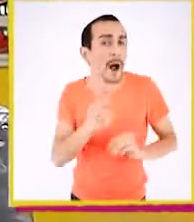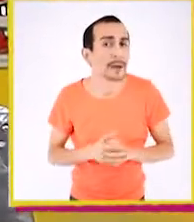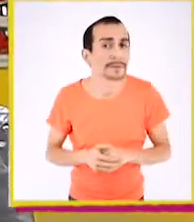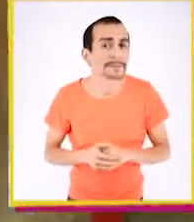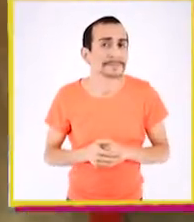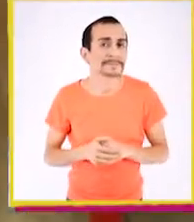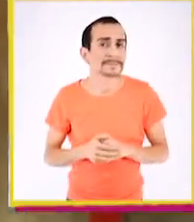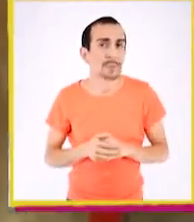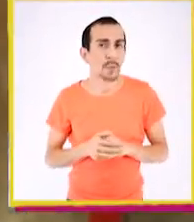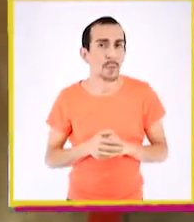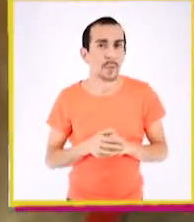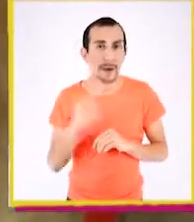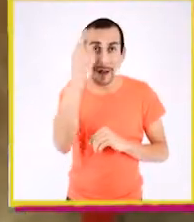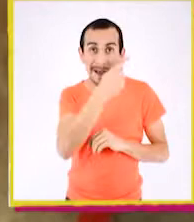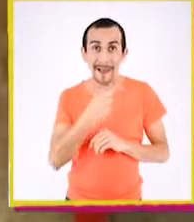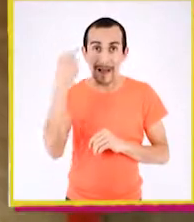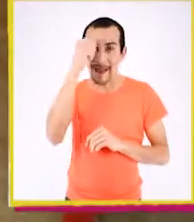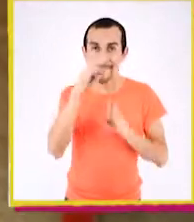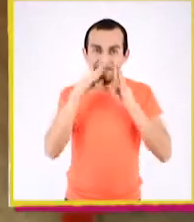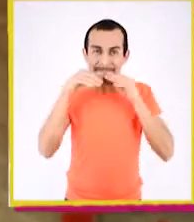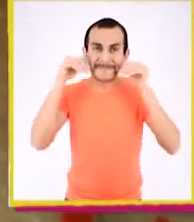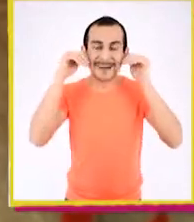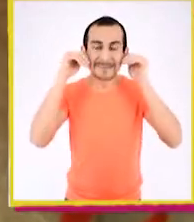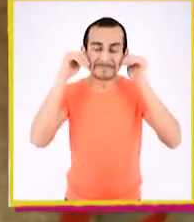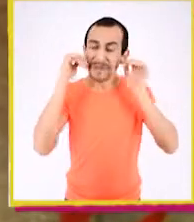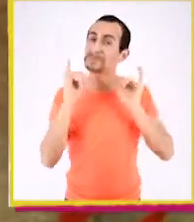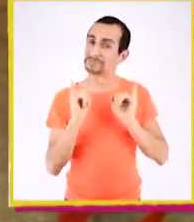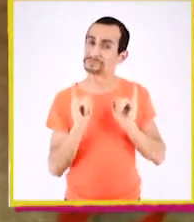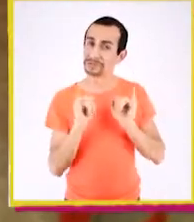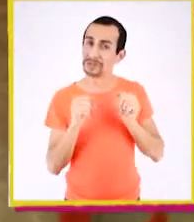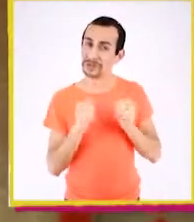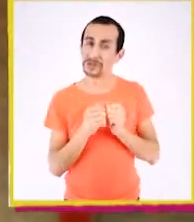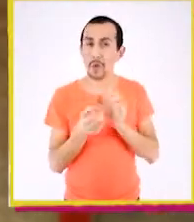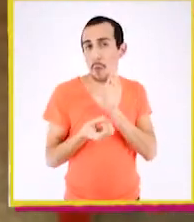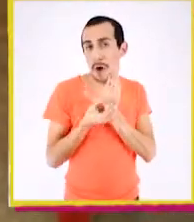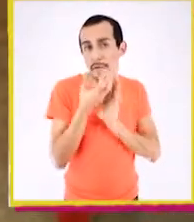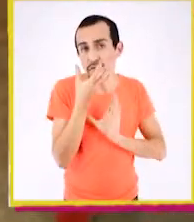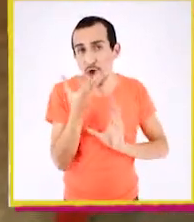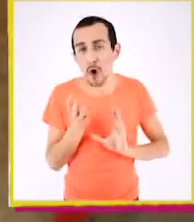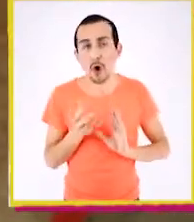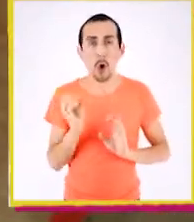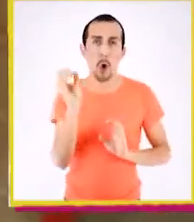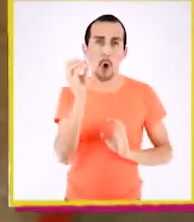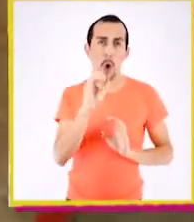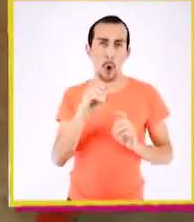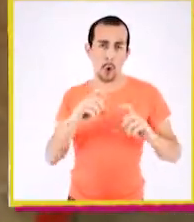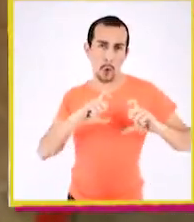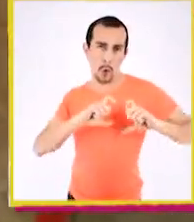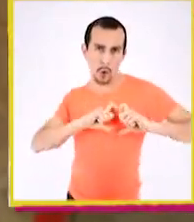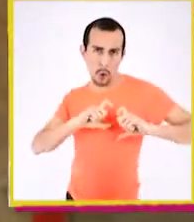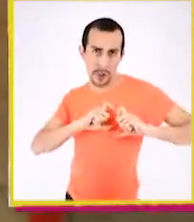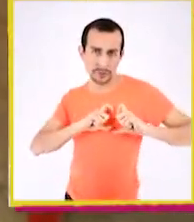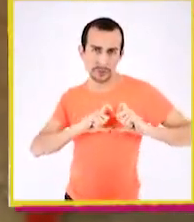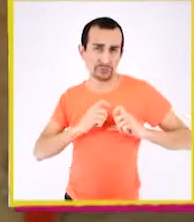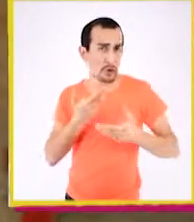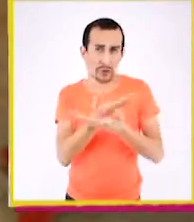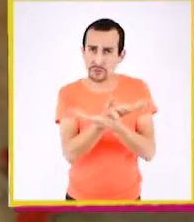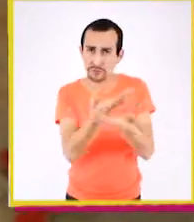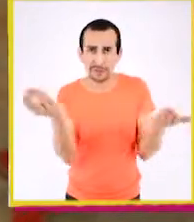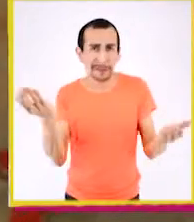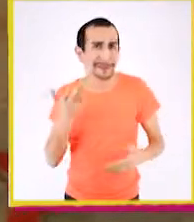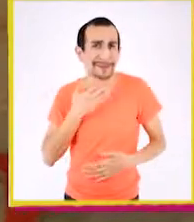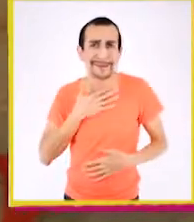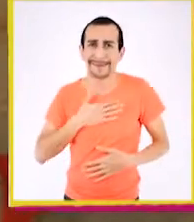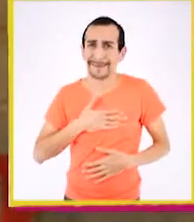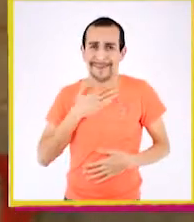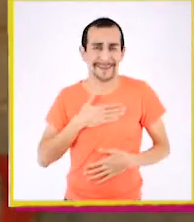ocurre? ¿Una carita feliz? Ya, sí, una flor o un corazón. Lo